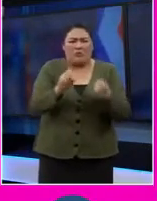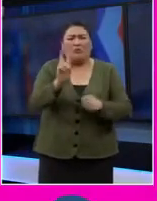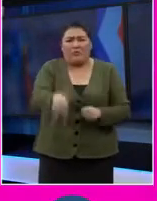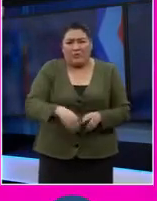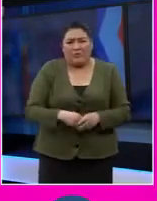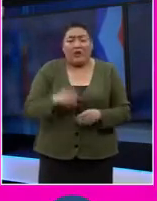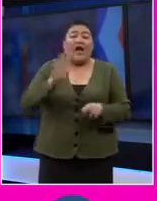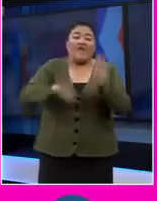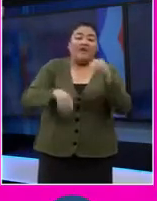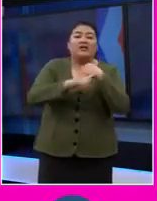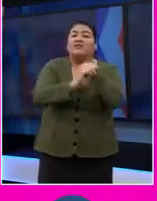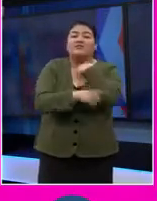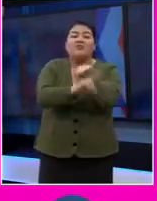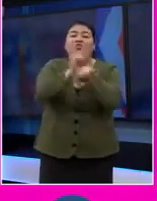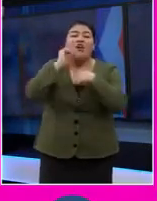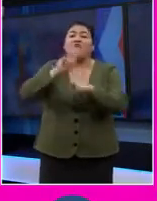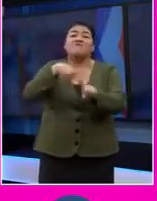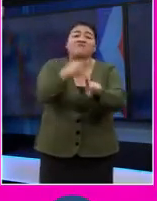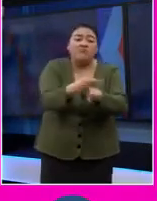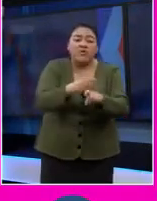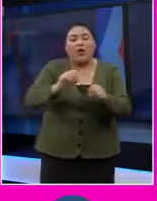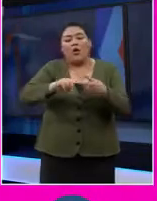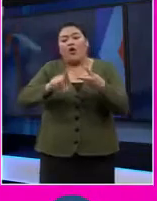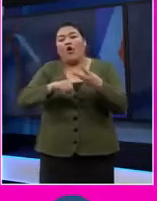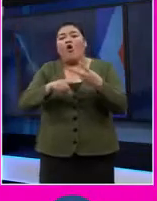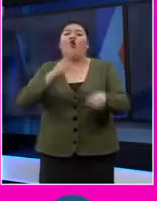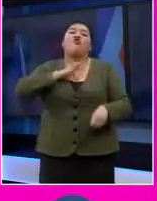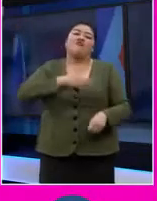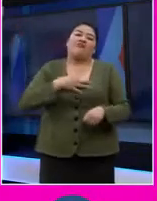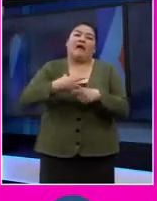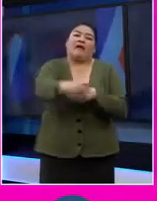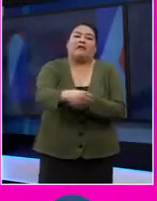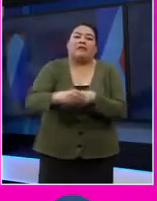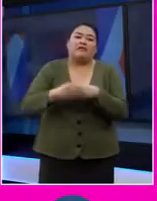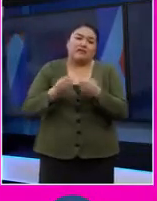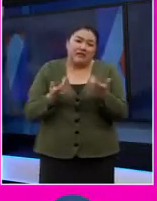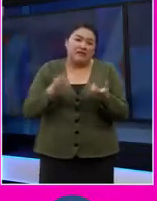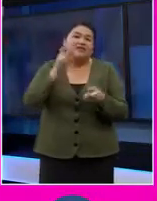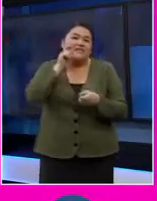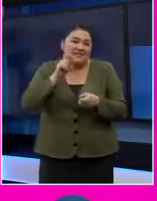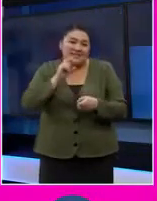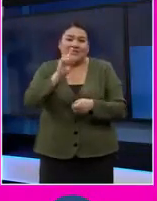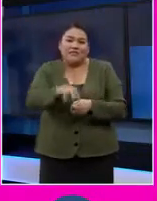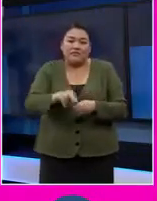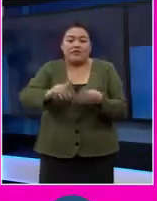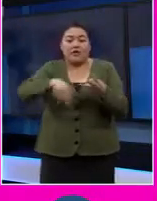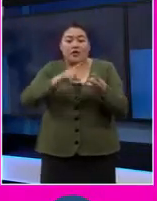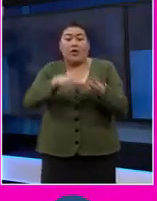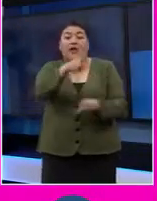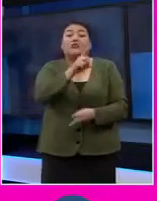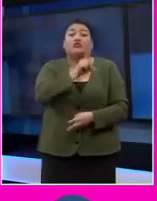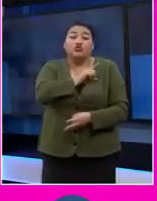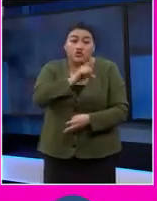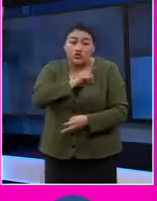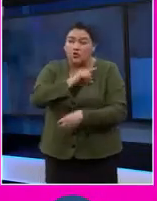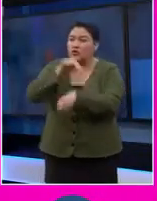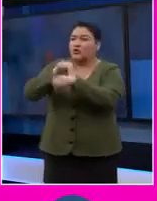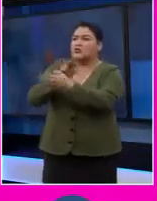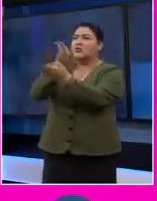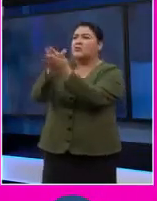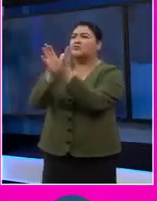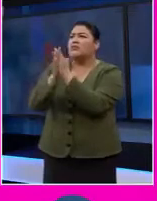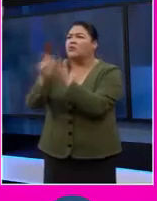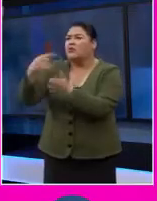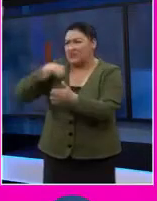Entonces, embarazos no deseados, enfermedades de transmisión sexual y sobre todo una falta de acceso autónomo a los servicios de salud.